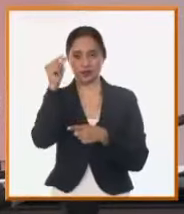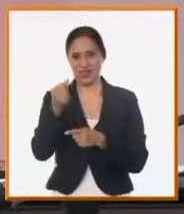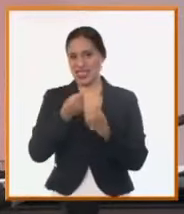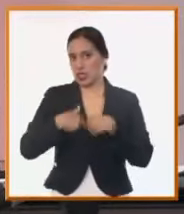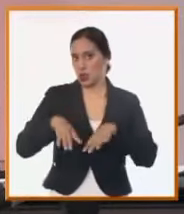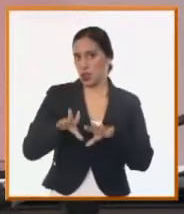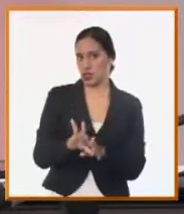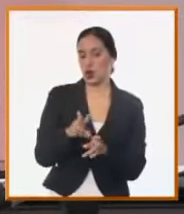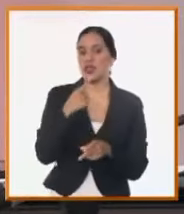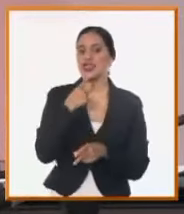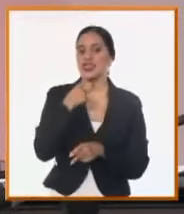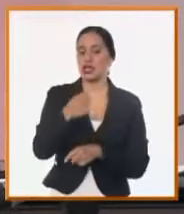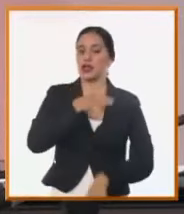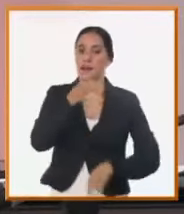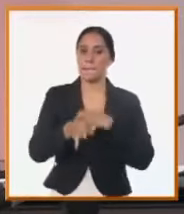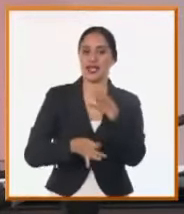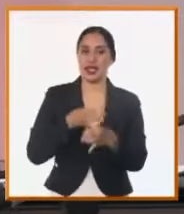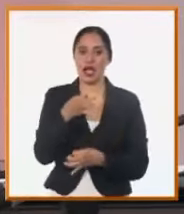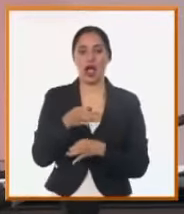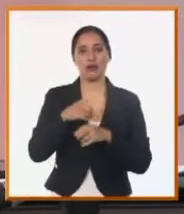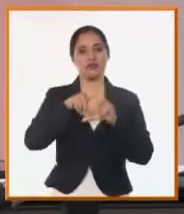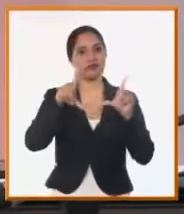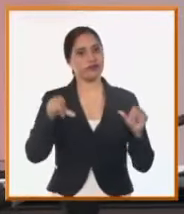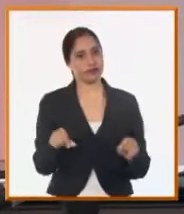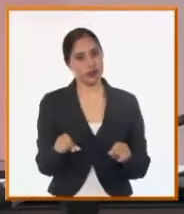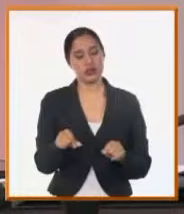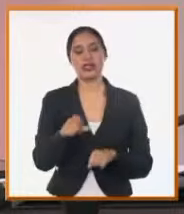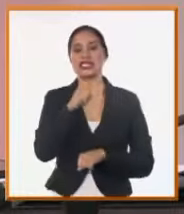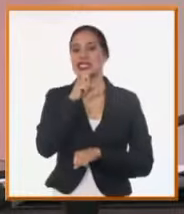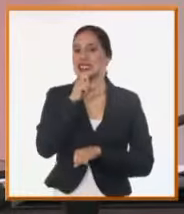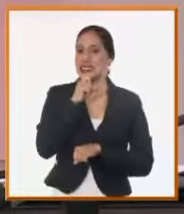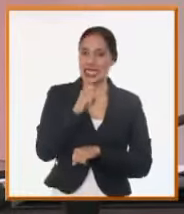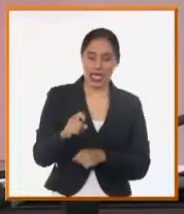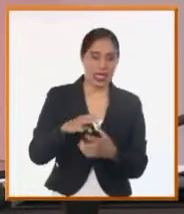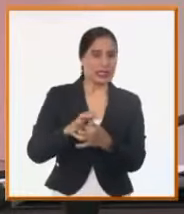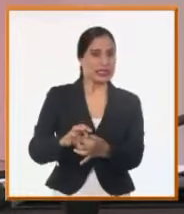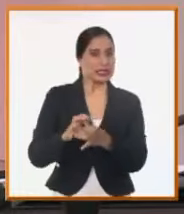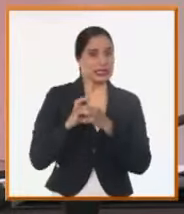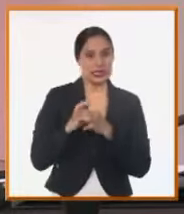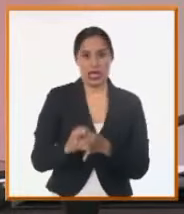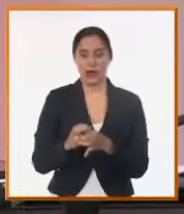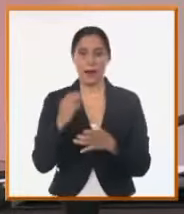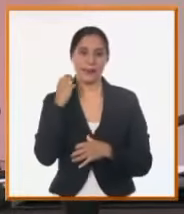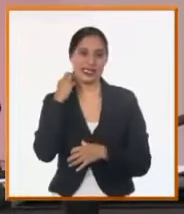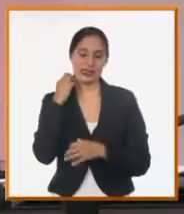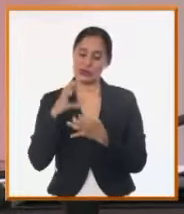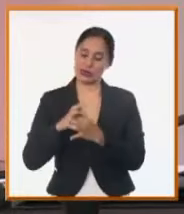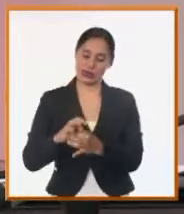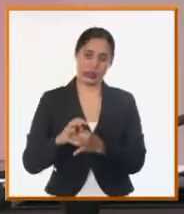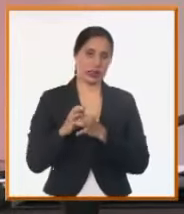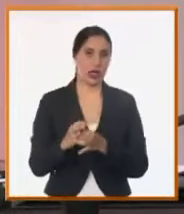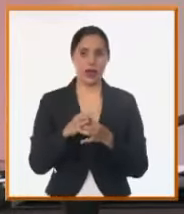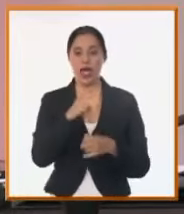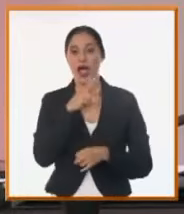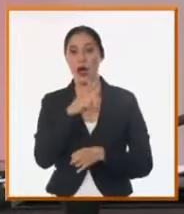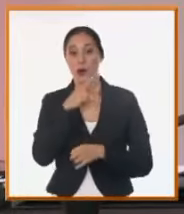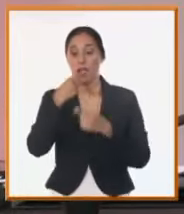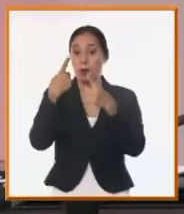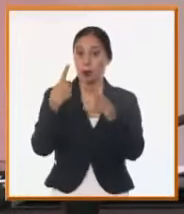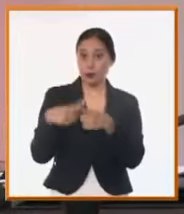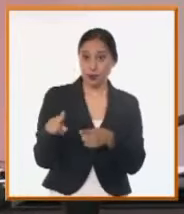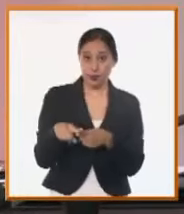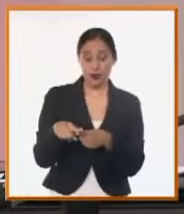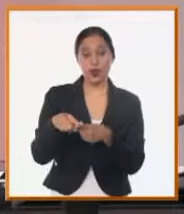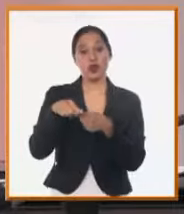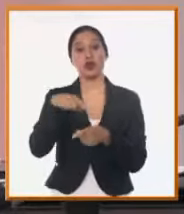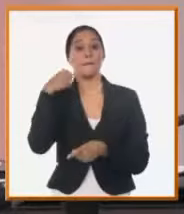del agua en el país es difícil, en Manzanillo es grave, grave, grave, va directo a crítica, dice. Y también desde